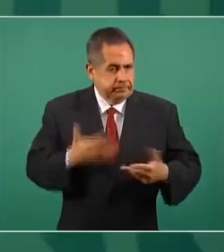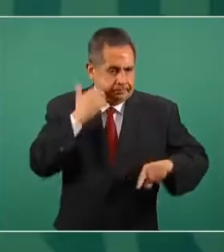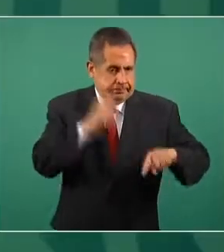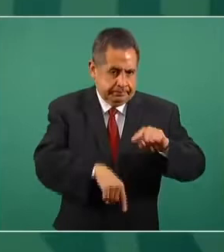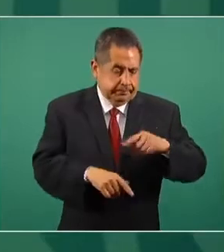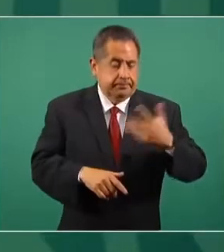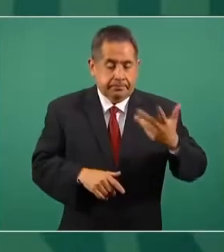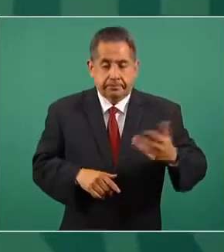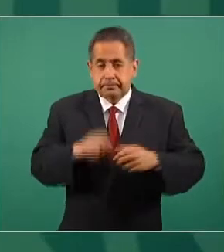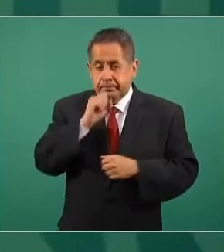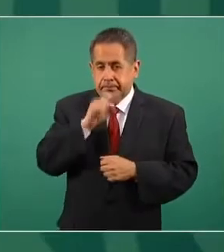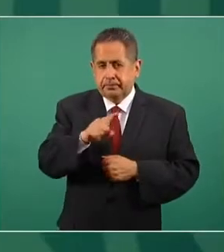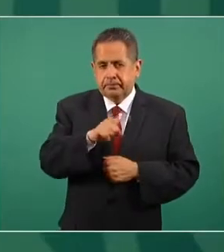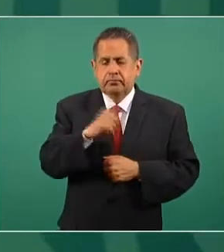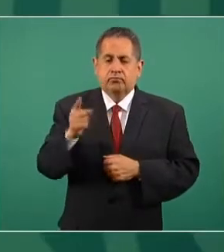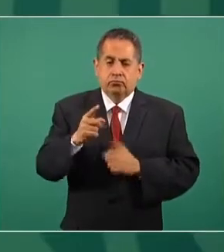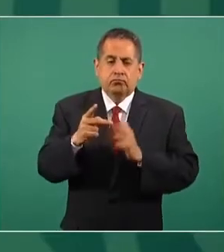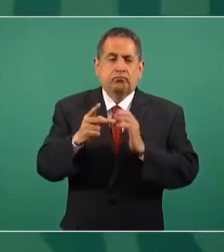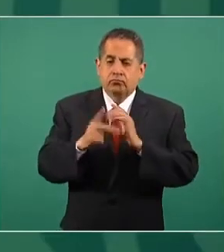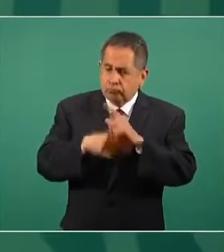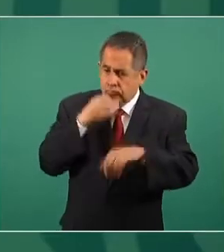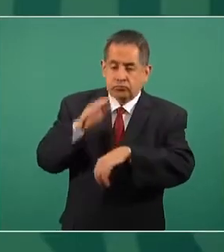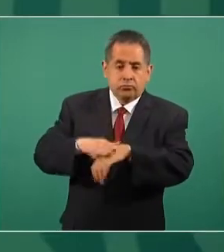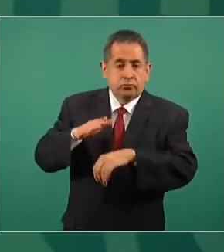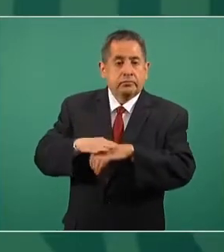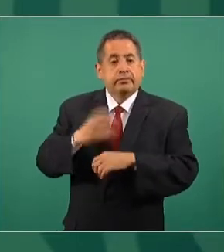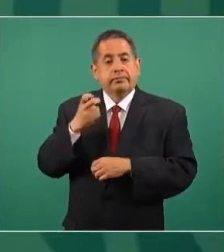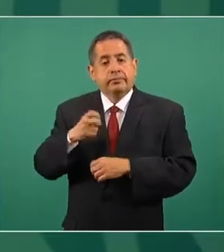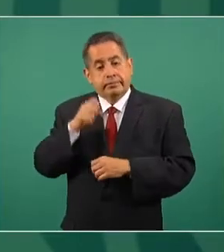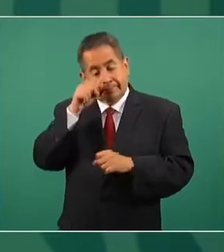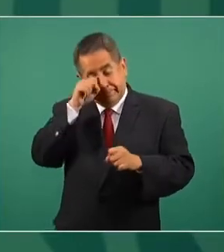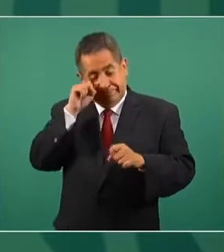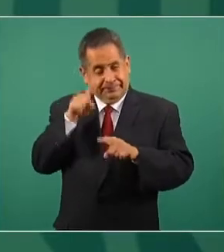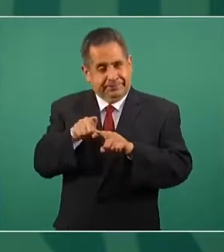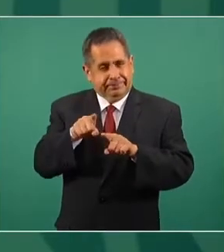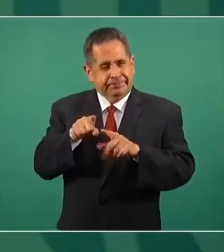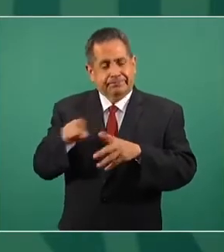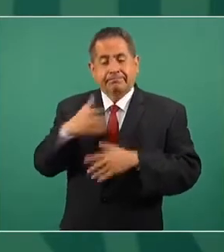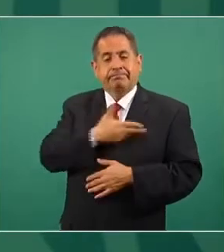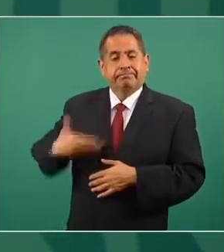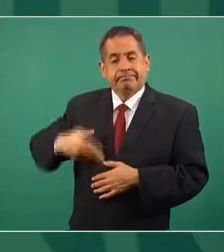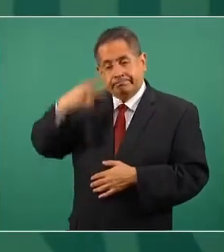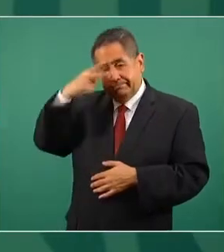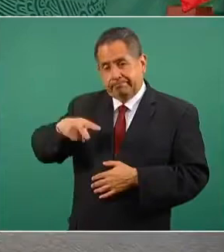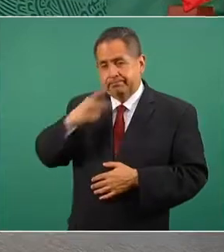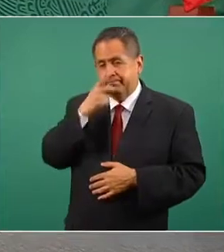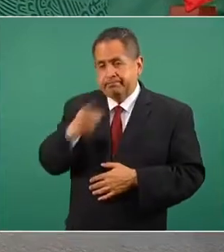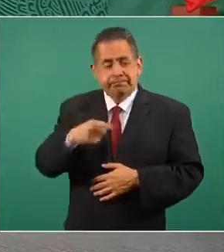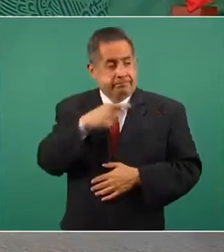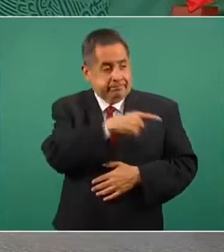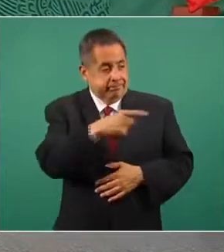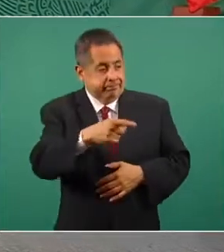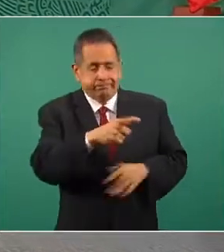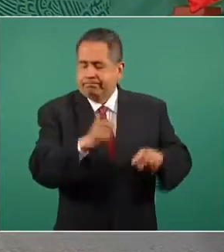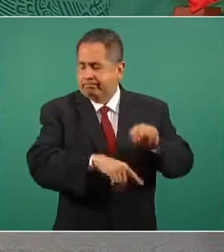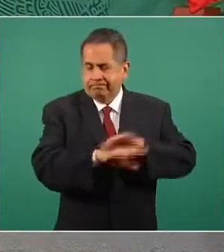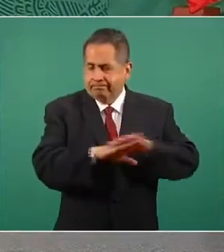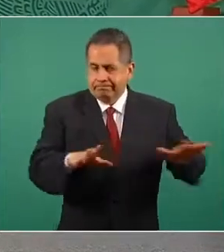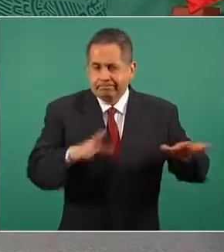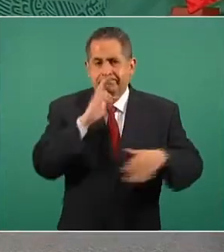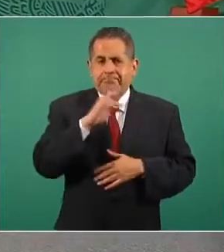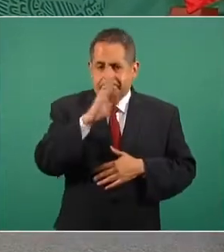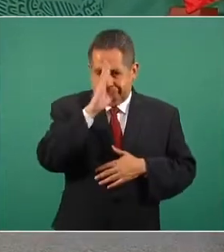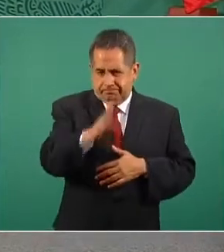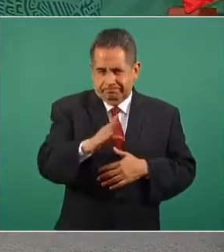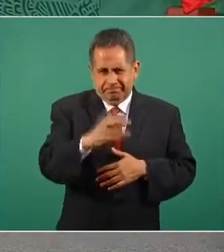otra parte también ratificarle que es precisamente la institución de la República quitarnos esos intermediarios. Por eso se han